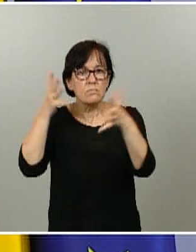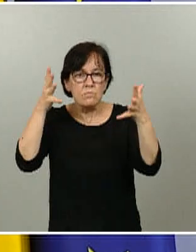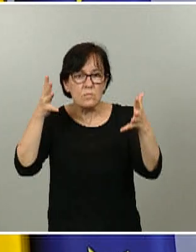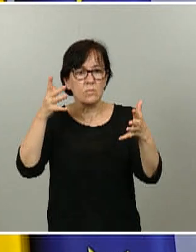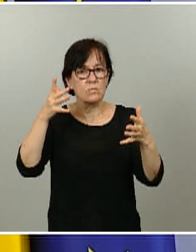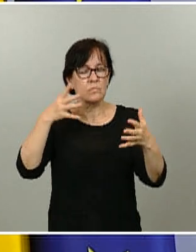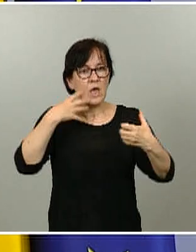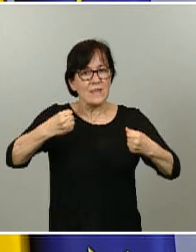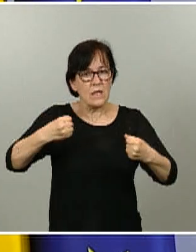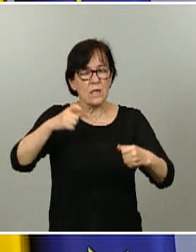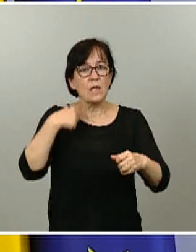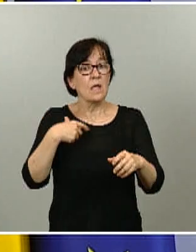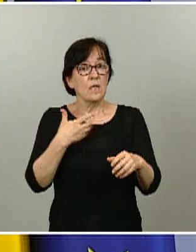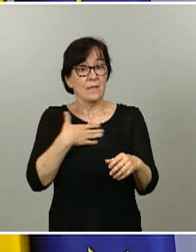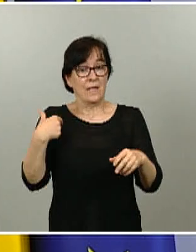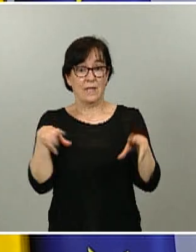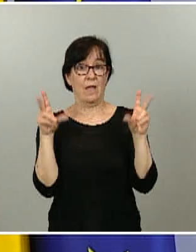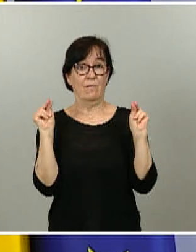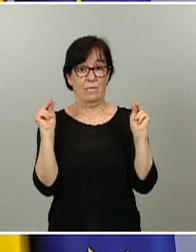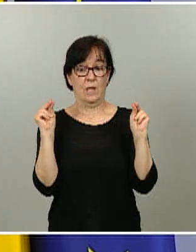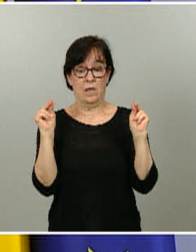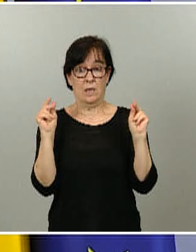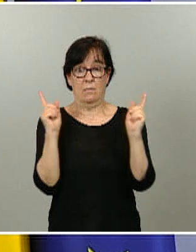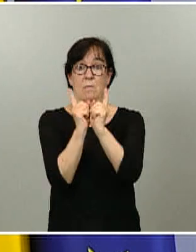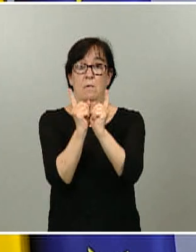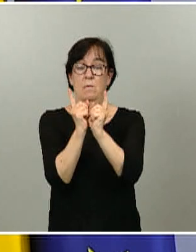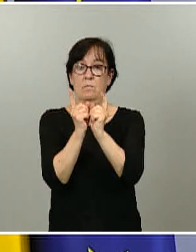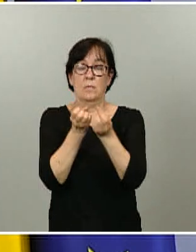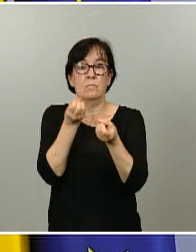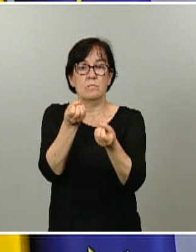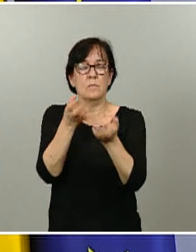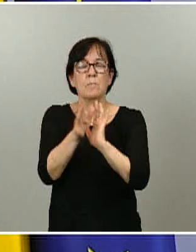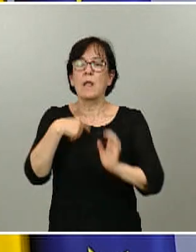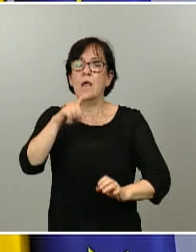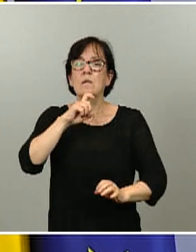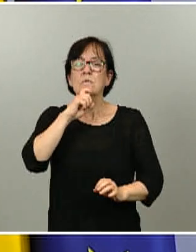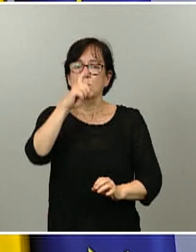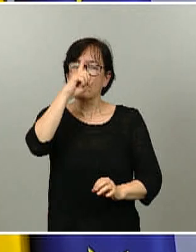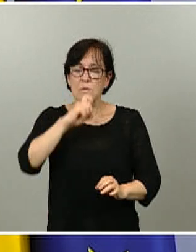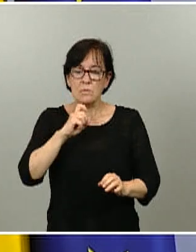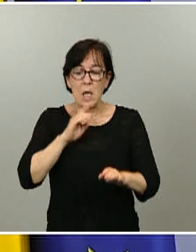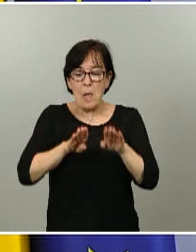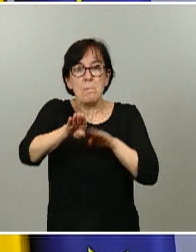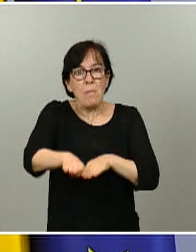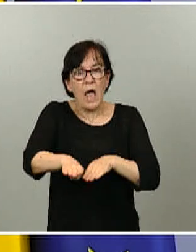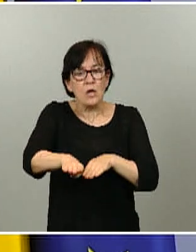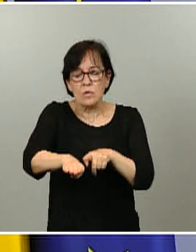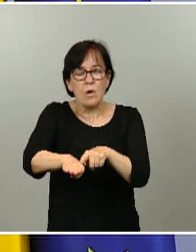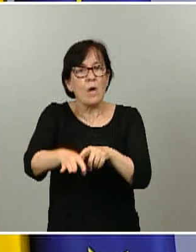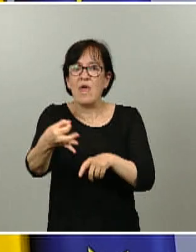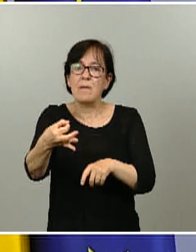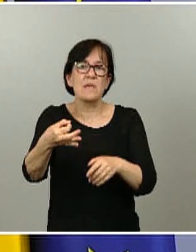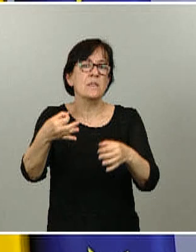quería acabar esta breve intervención para recordarles que cada paso que demos ha de ser un paso seguro y que